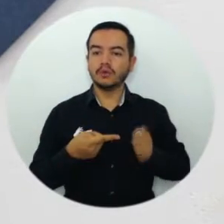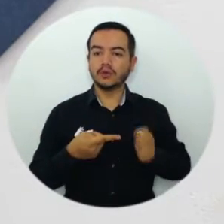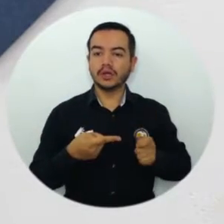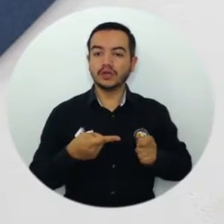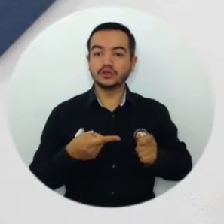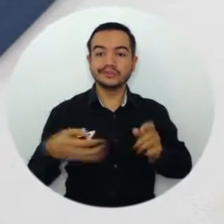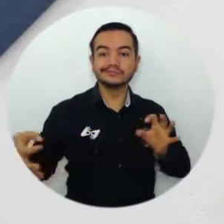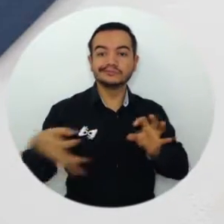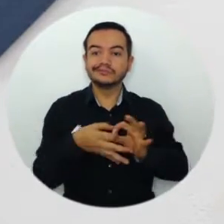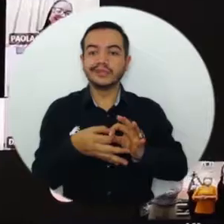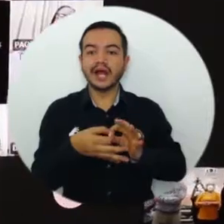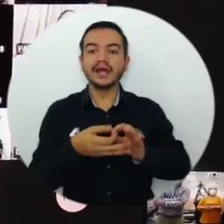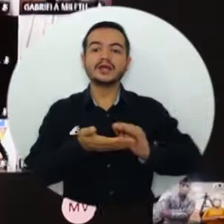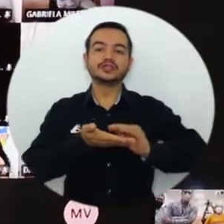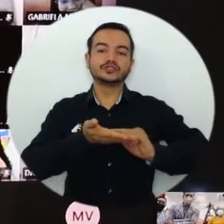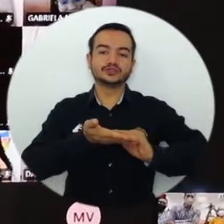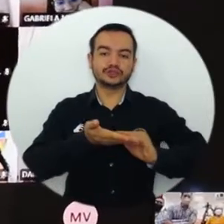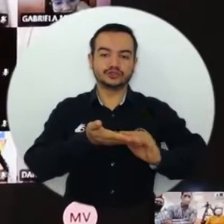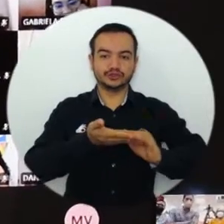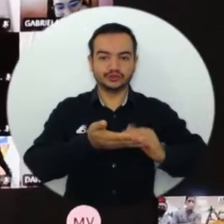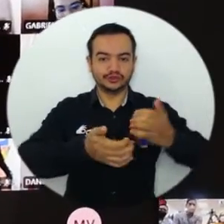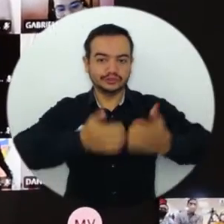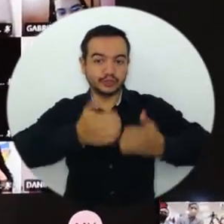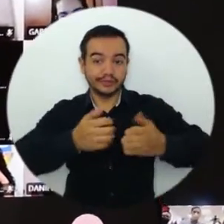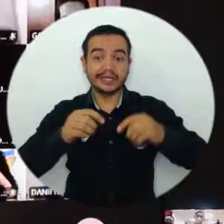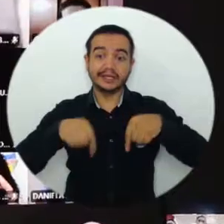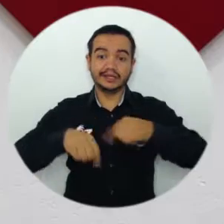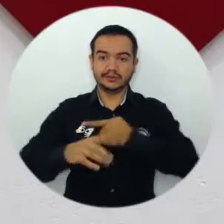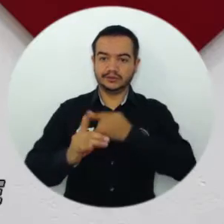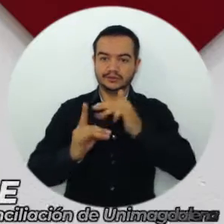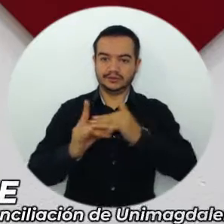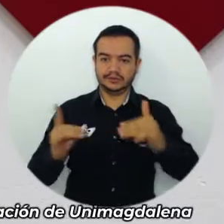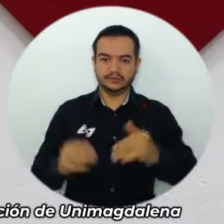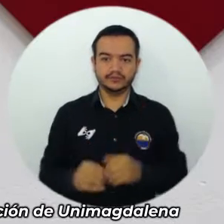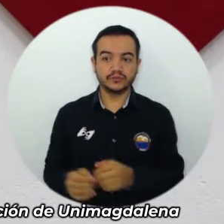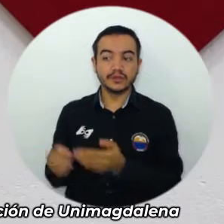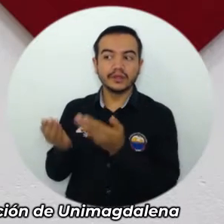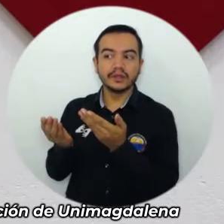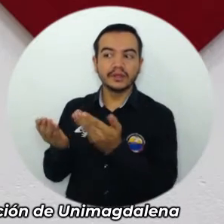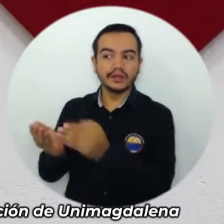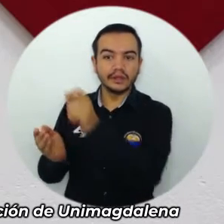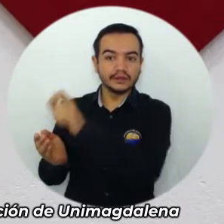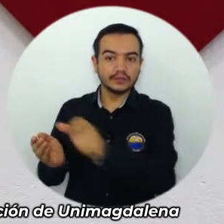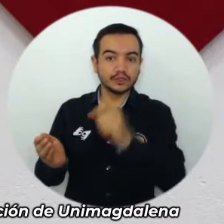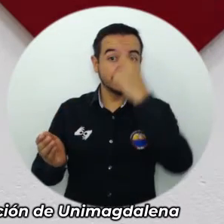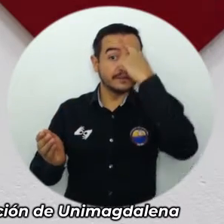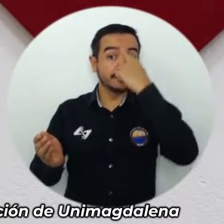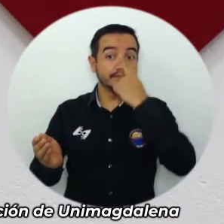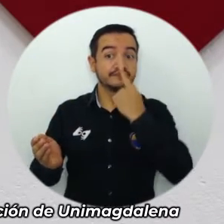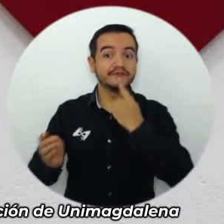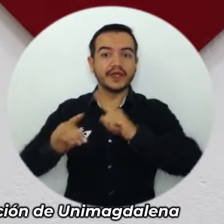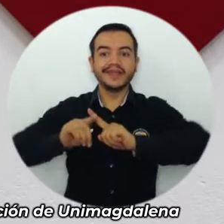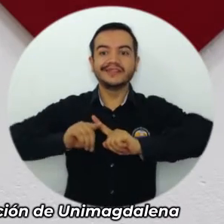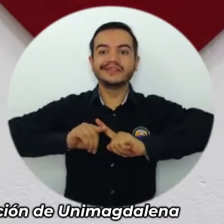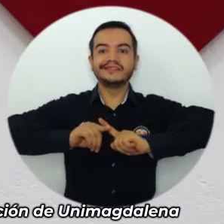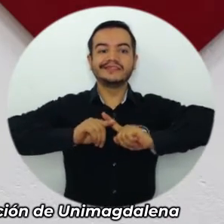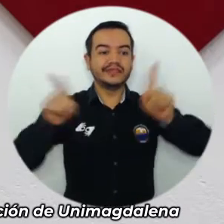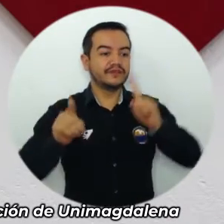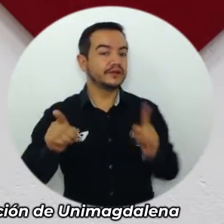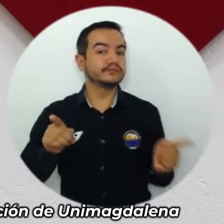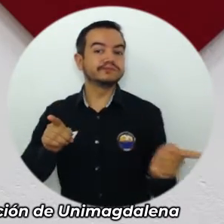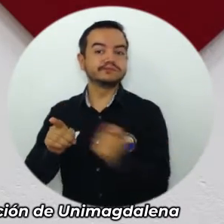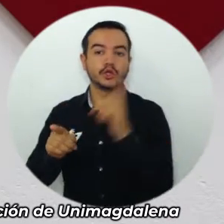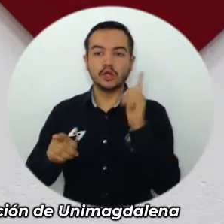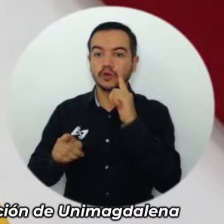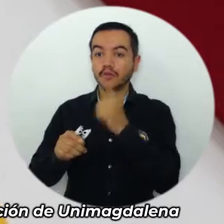conciliadores de la Universidad de Magdalena. Eso hace que ellos tengan un perfil diferente a los demás porque